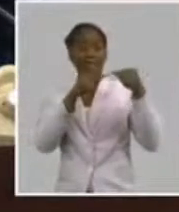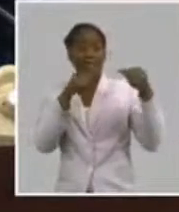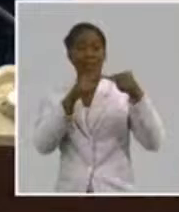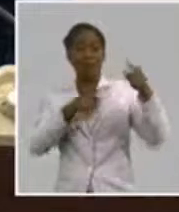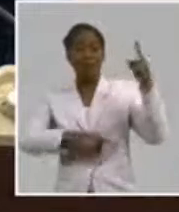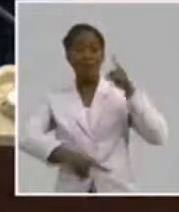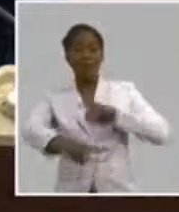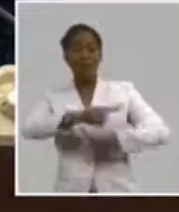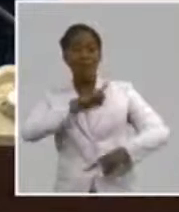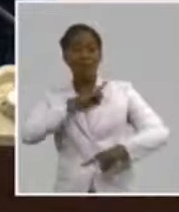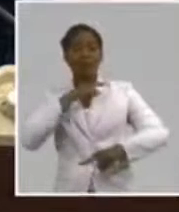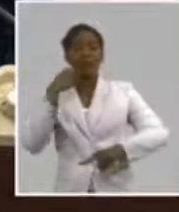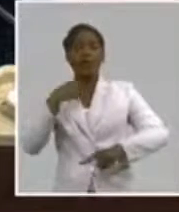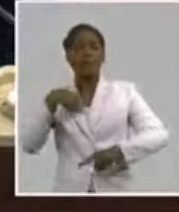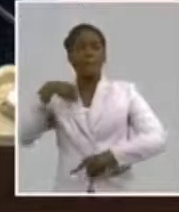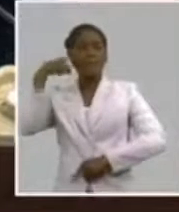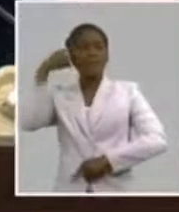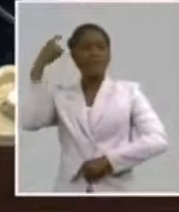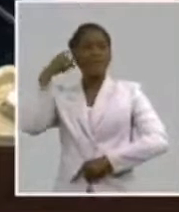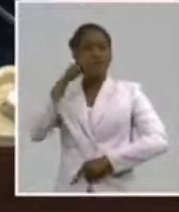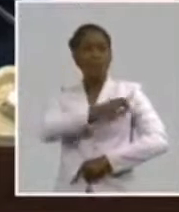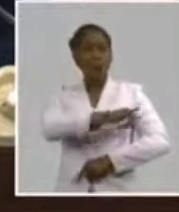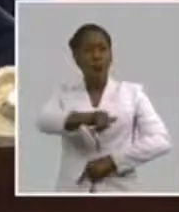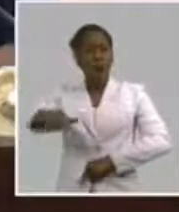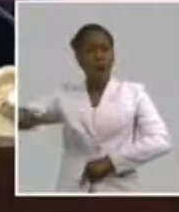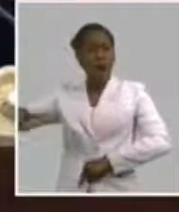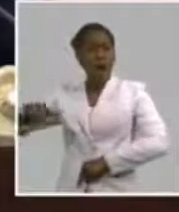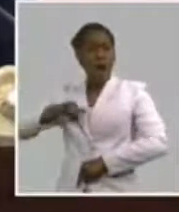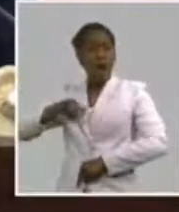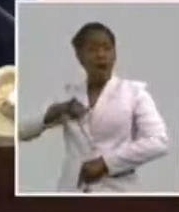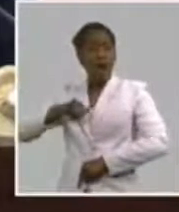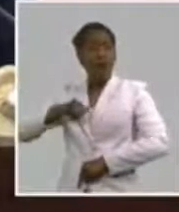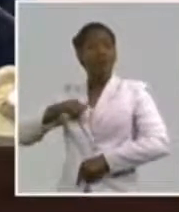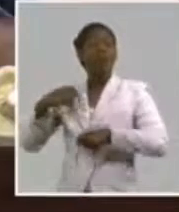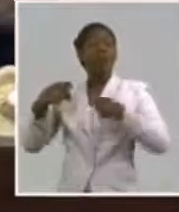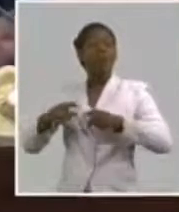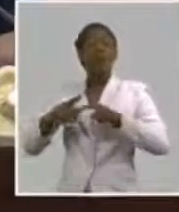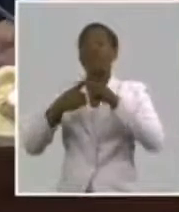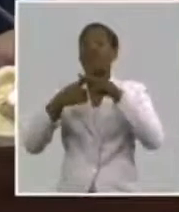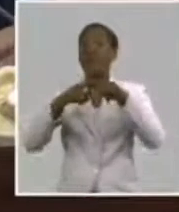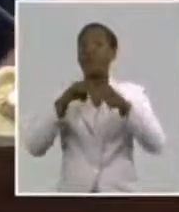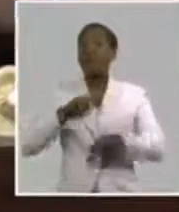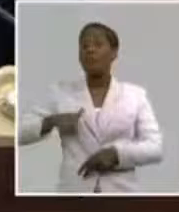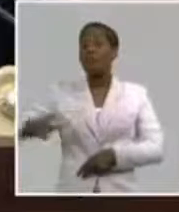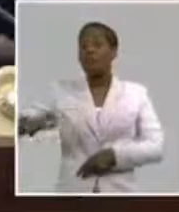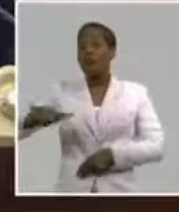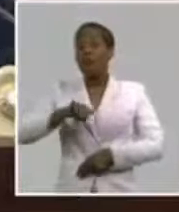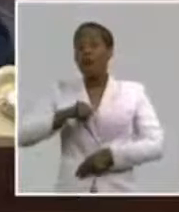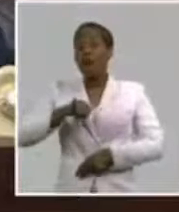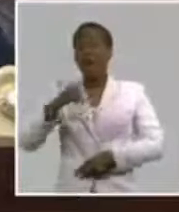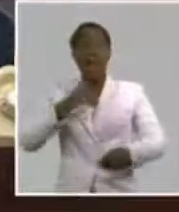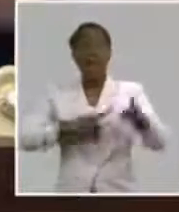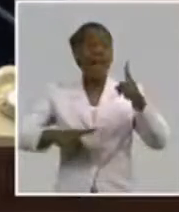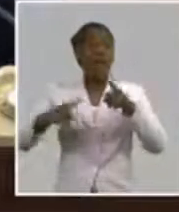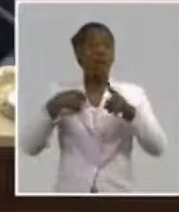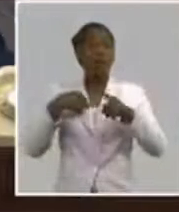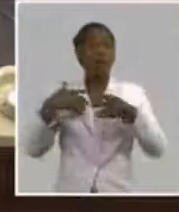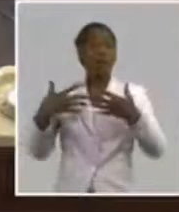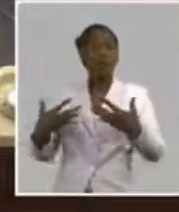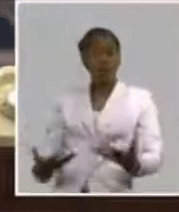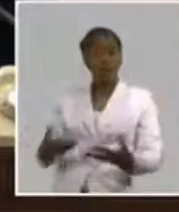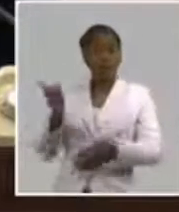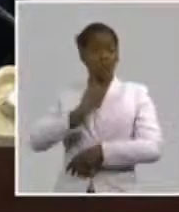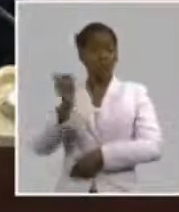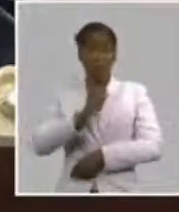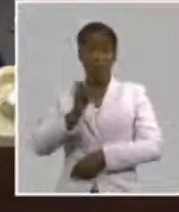Y con la complejidad del problema que nosotros tenemos, tenemos que tener tenacidad. Para que a pesar de que haya mucha adversidad, uno está constantemente diciendo cómo nos vamos por encima, cómo